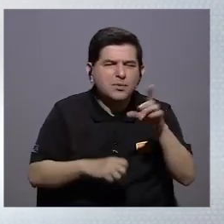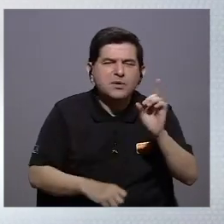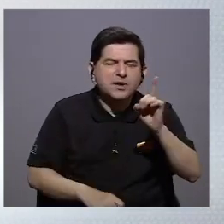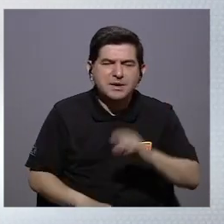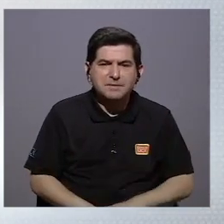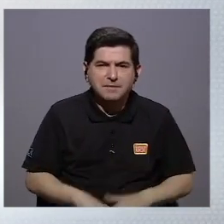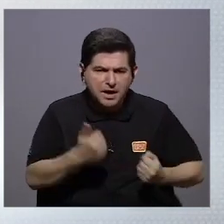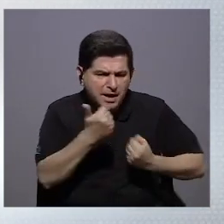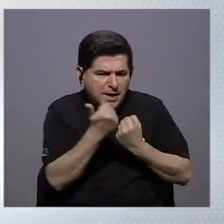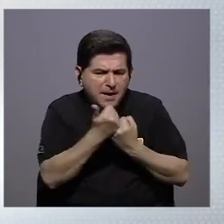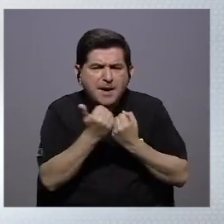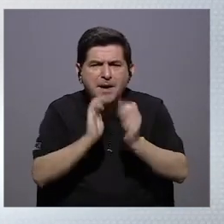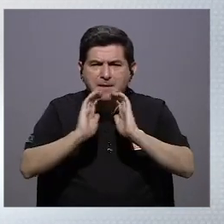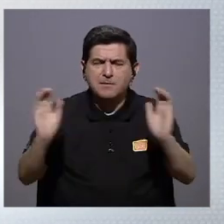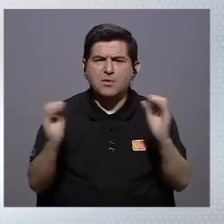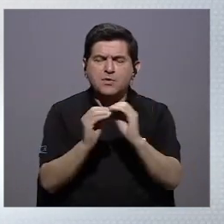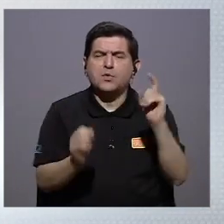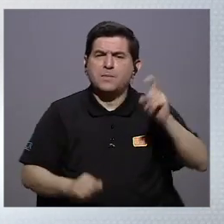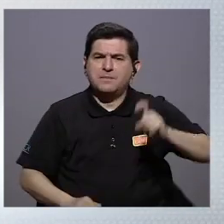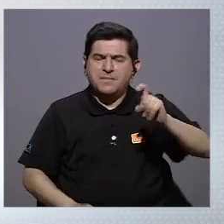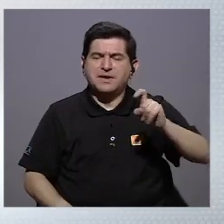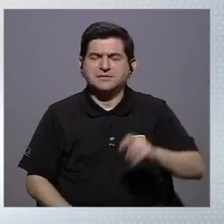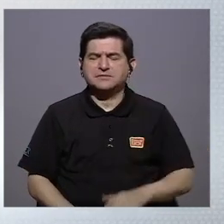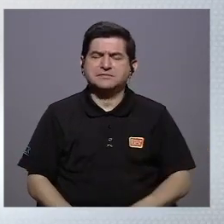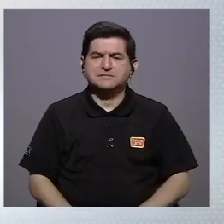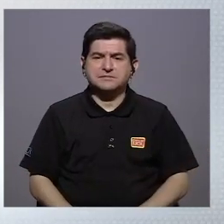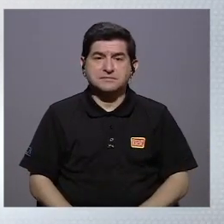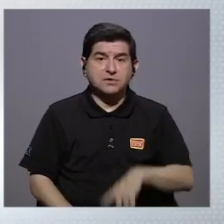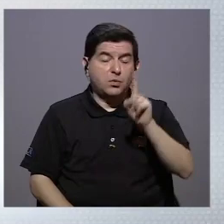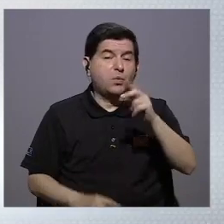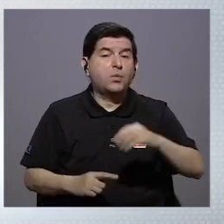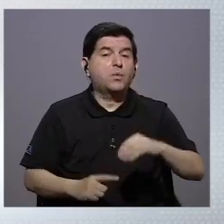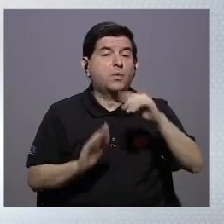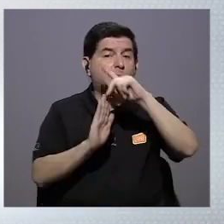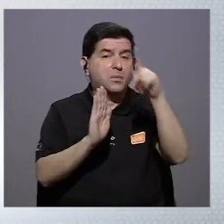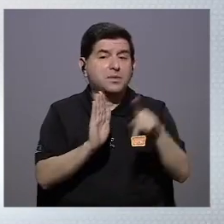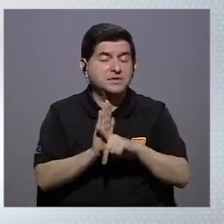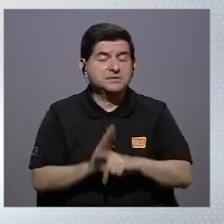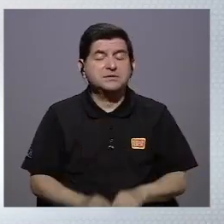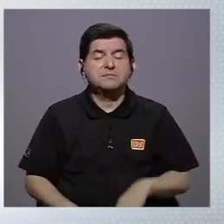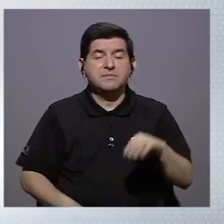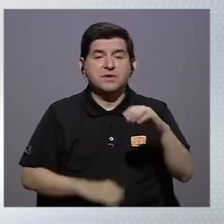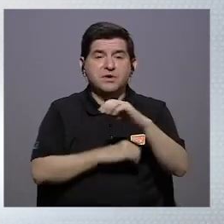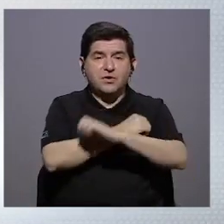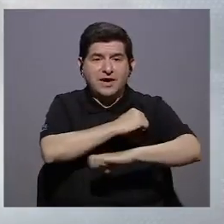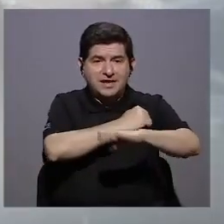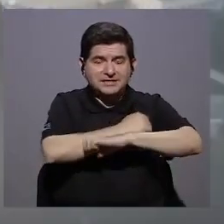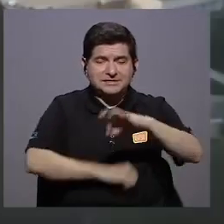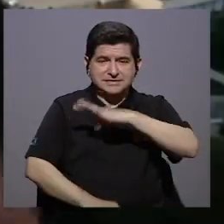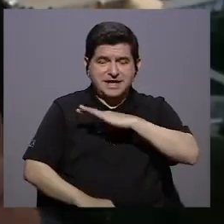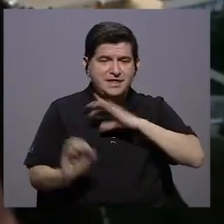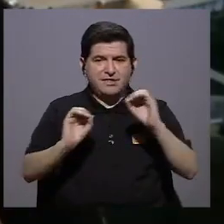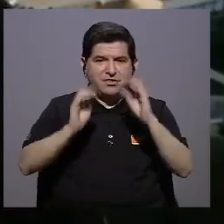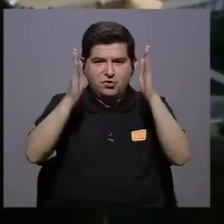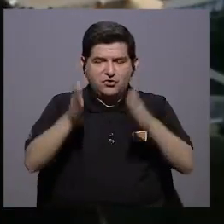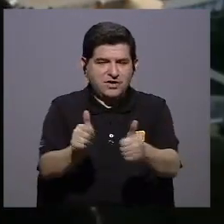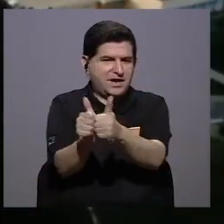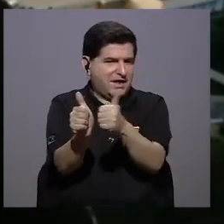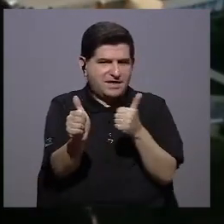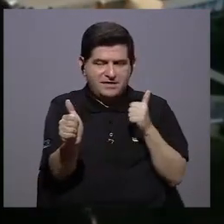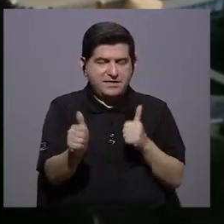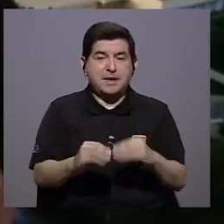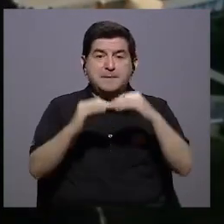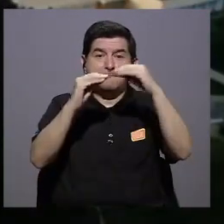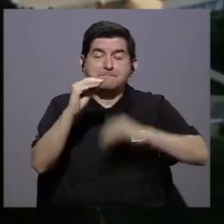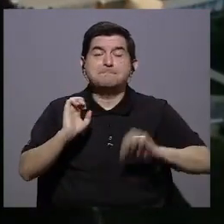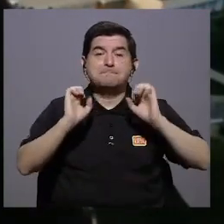de la evaluación, dónde están los problemas, refuerza a los niños que más necesidades tienen, porque uno de los principios del estado del bienestar es que no se deja a